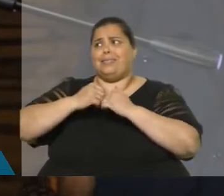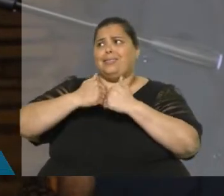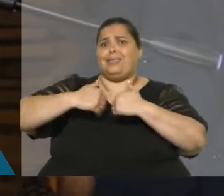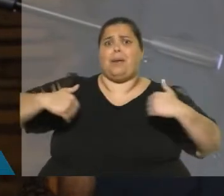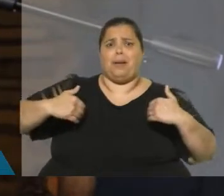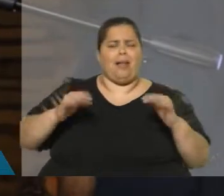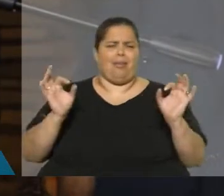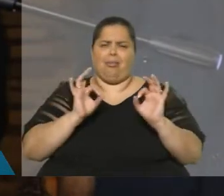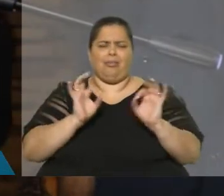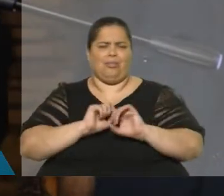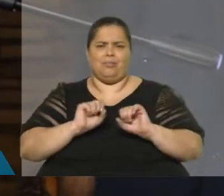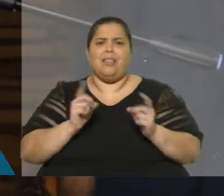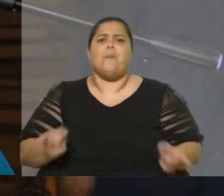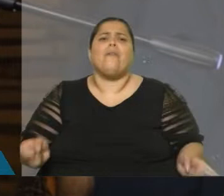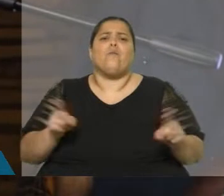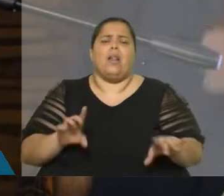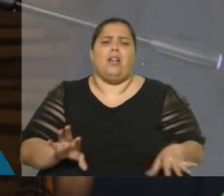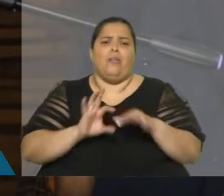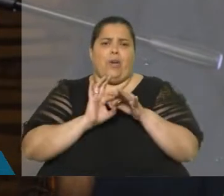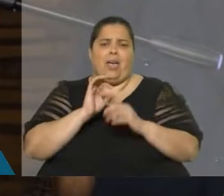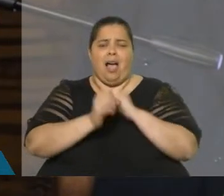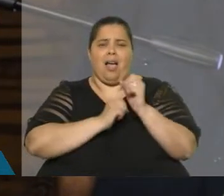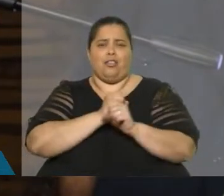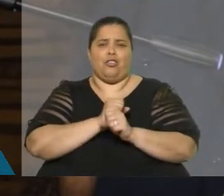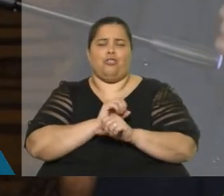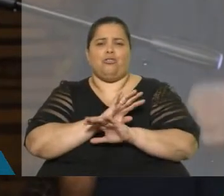y que nos volvió a unir en el año 58.